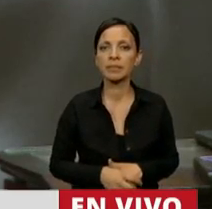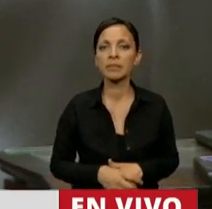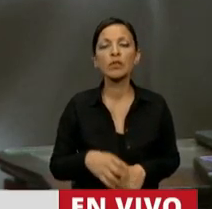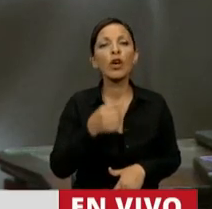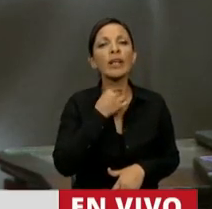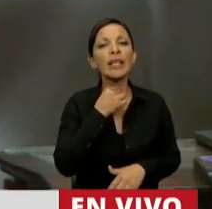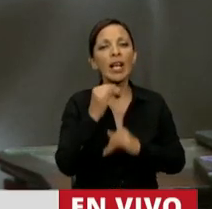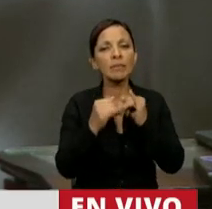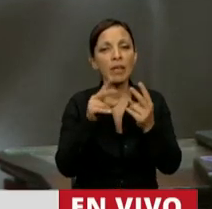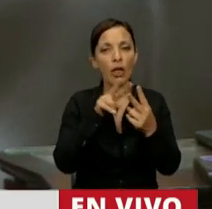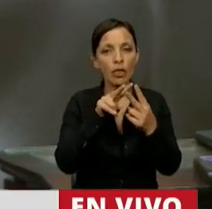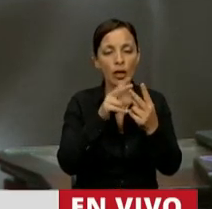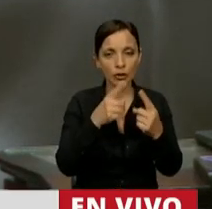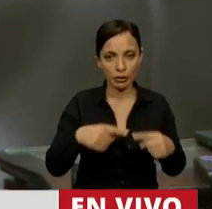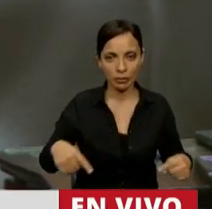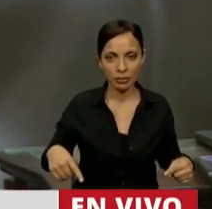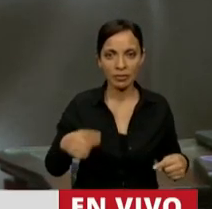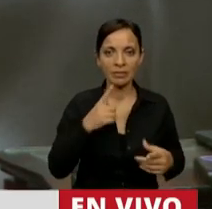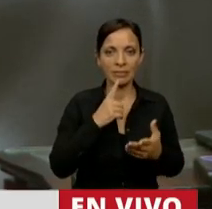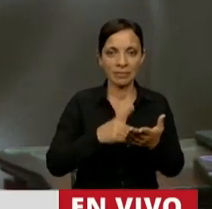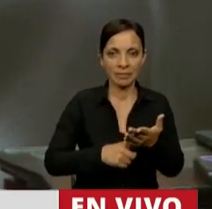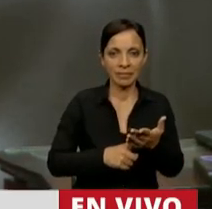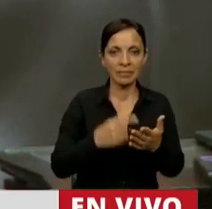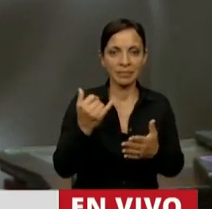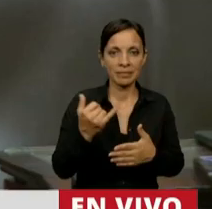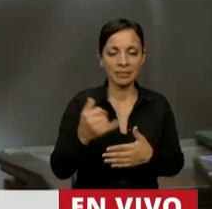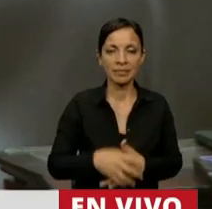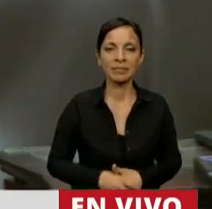describir las dos condiciones en que esta decisión se enmarca.